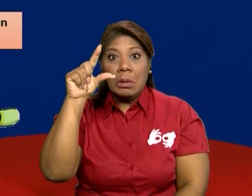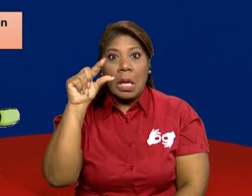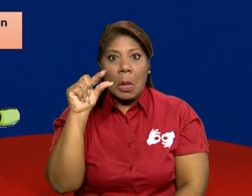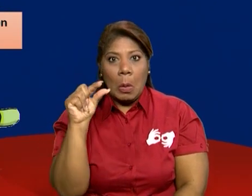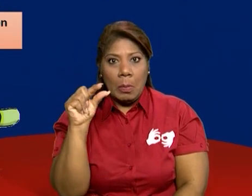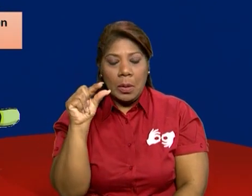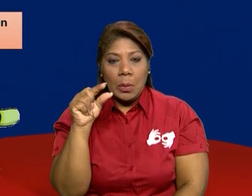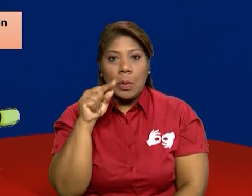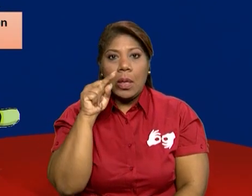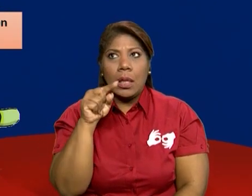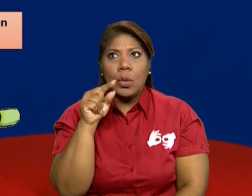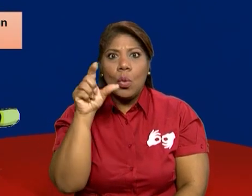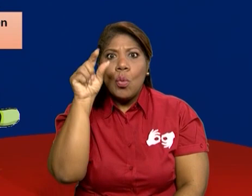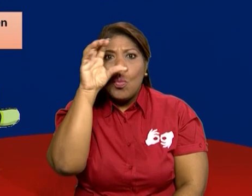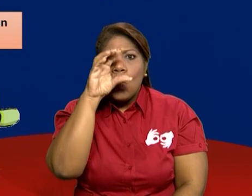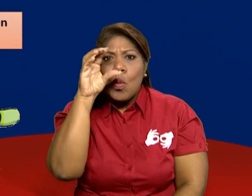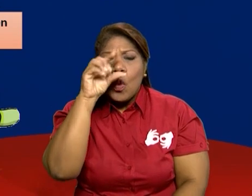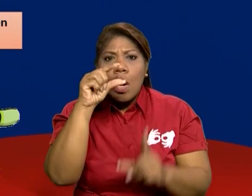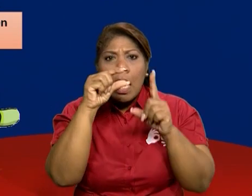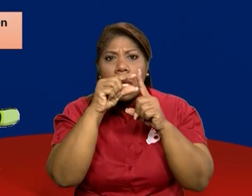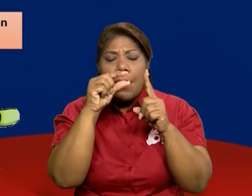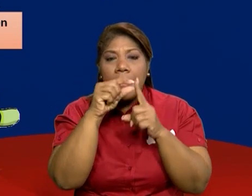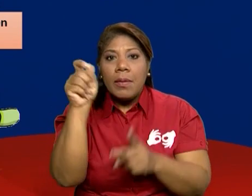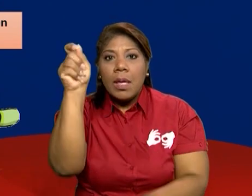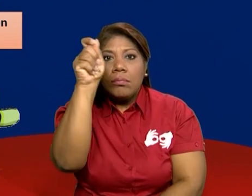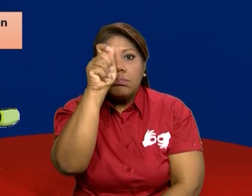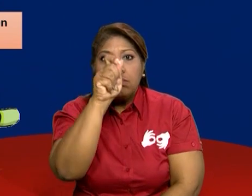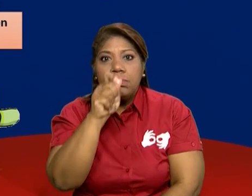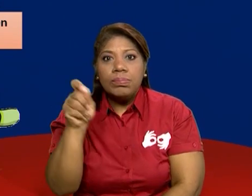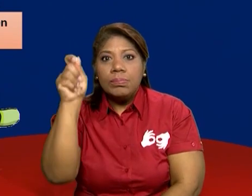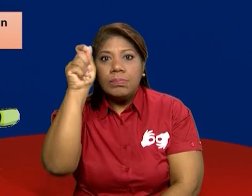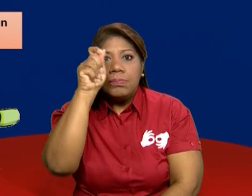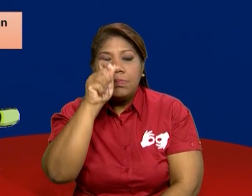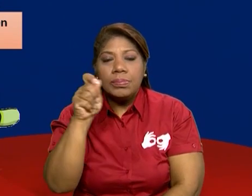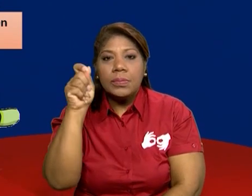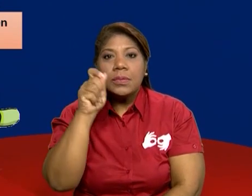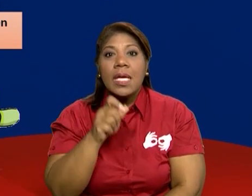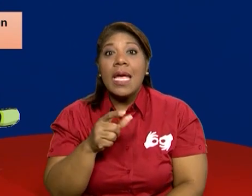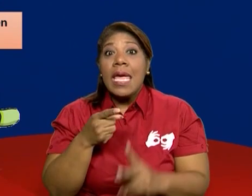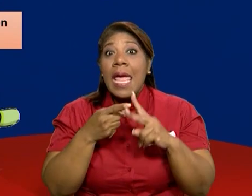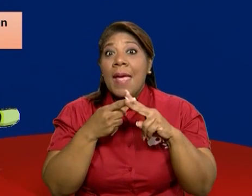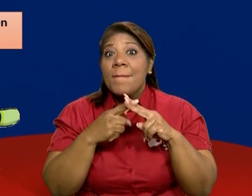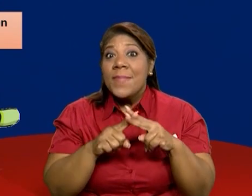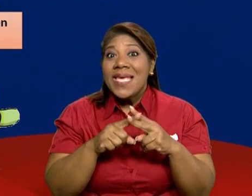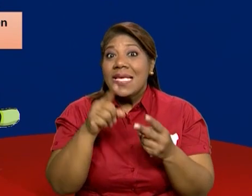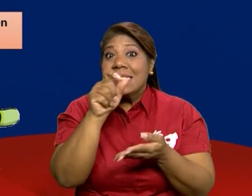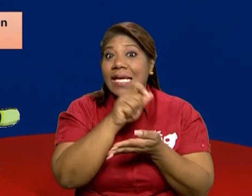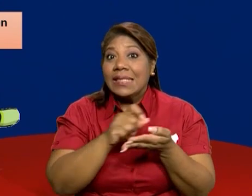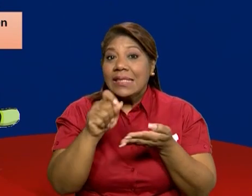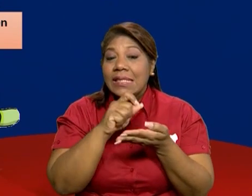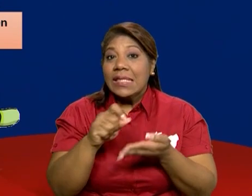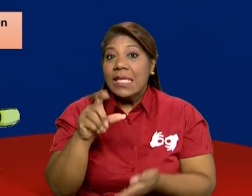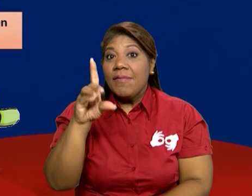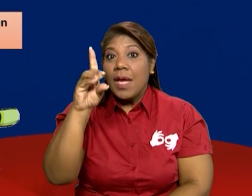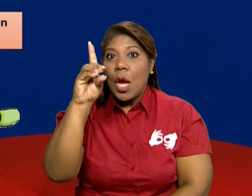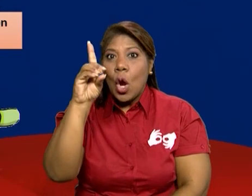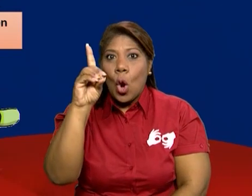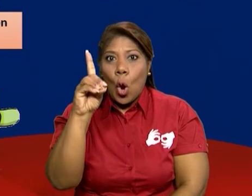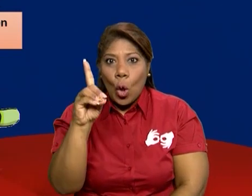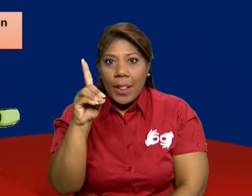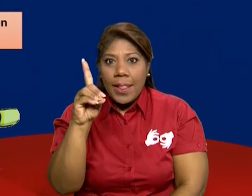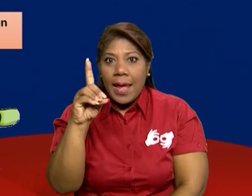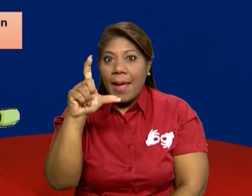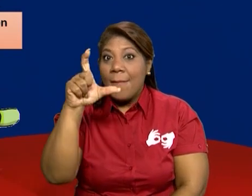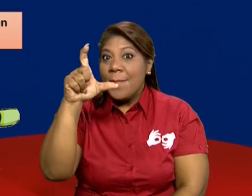minúscula. Y van a encerrar las imágenes de las palabras que tienen el sonido D, mayúscula o minúscula, en